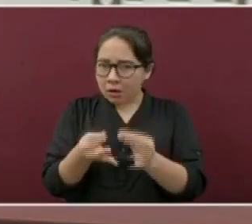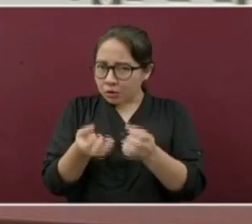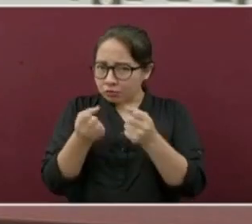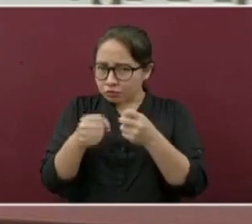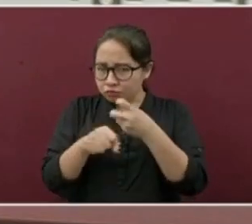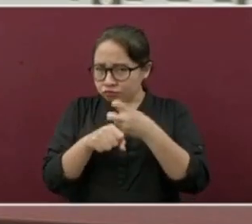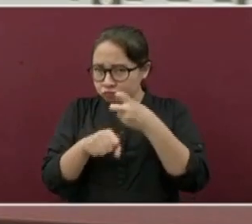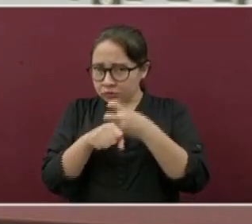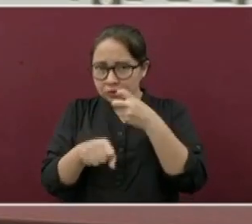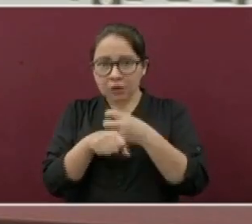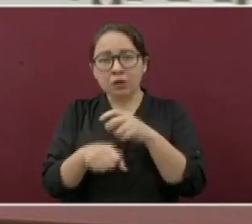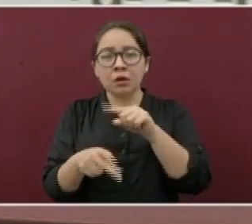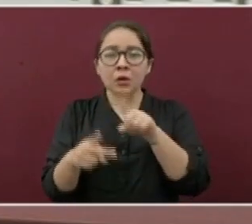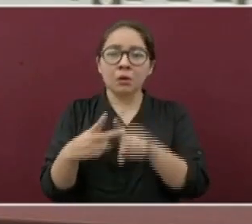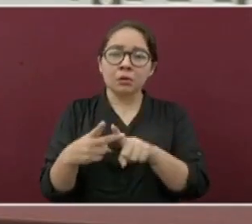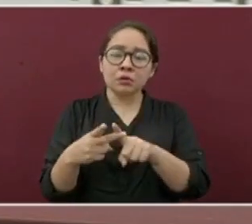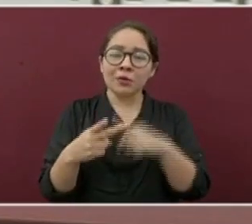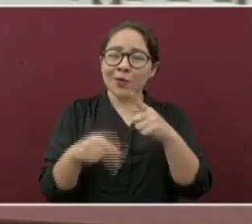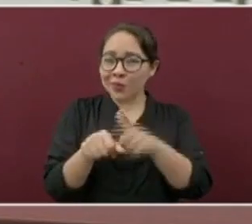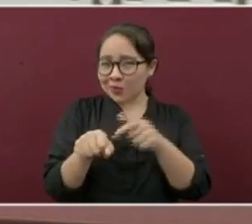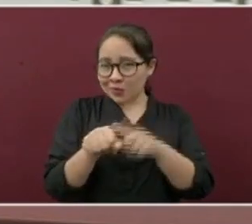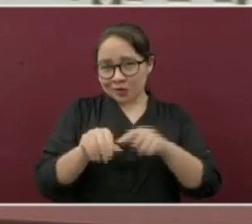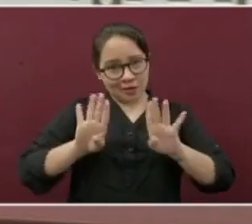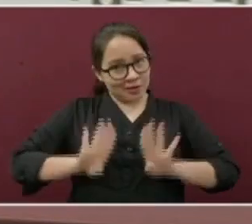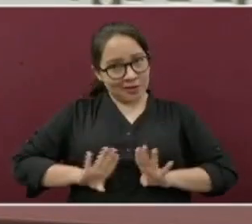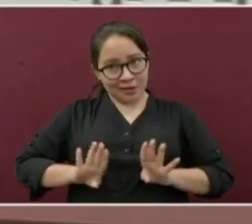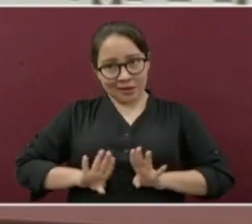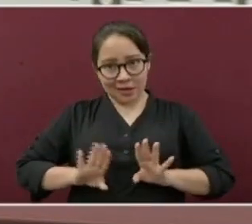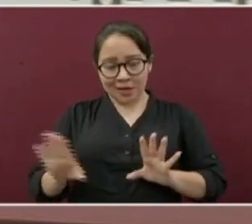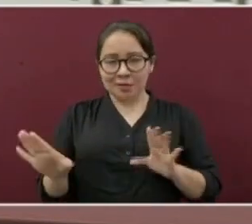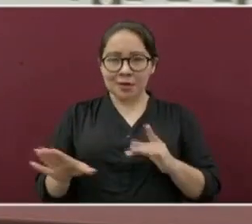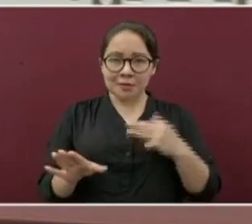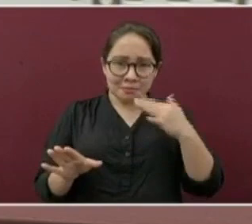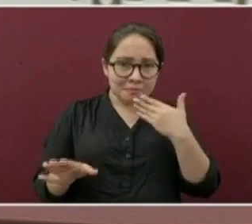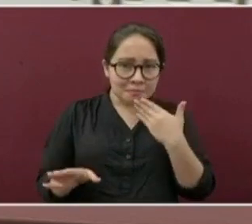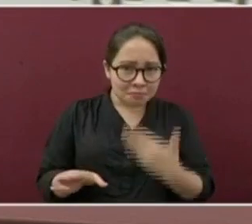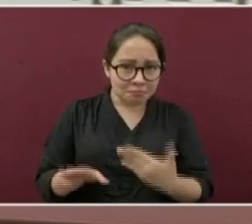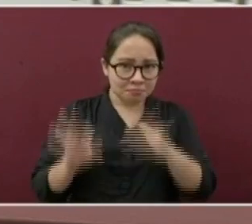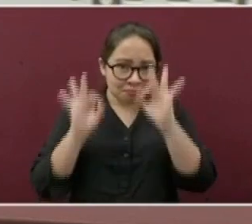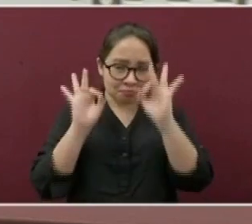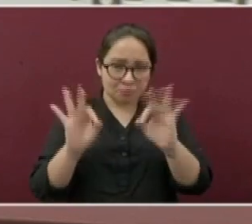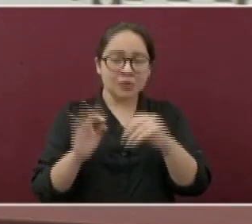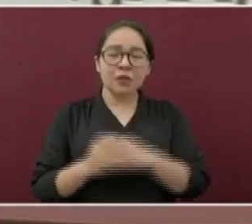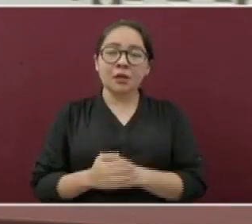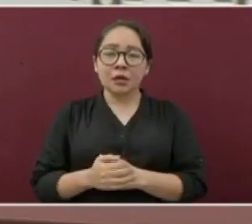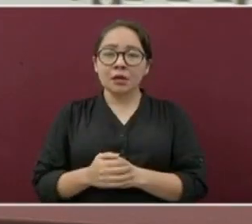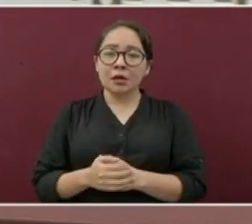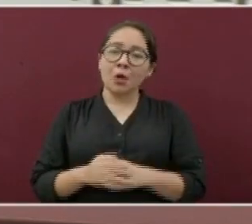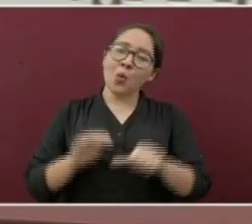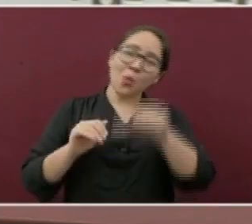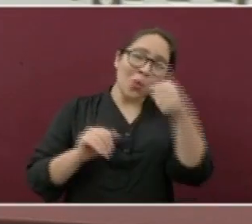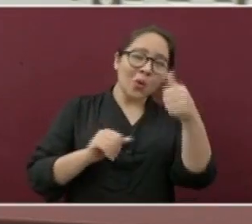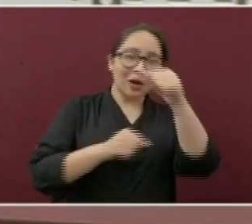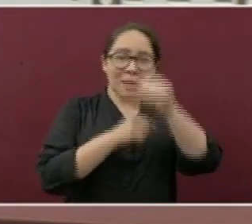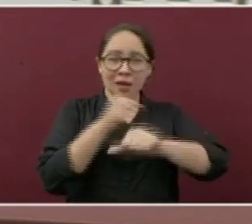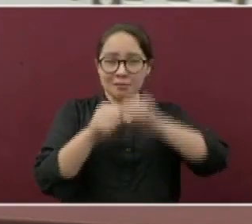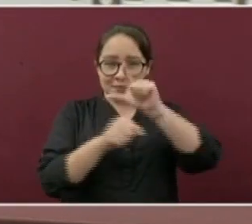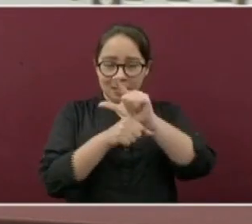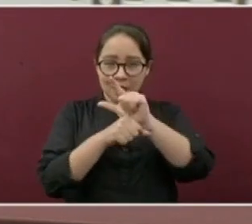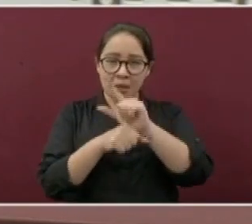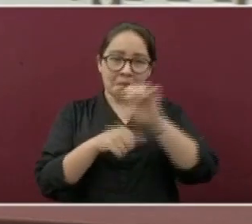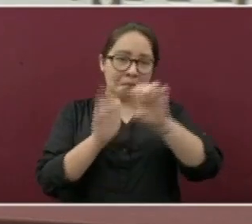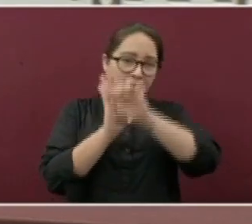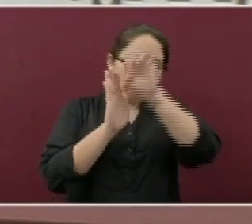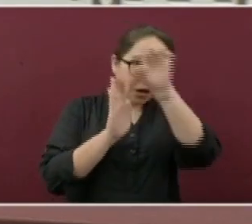tacto, además de un color característico y agradable. En cuanto a los mariscos con caparazón,